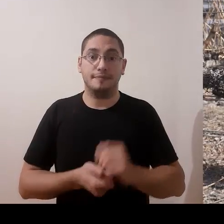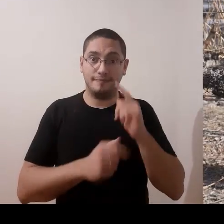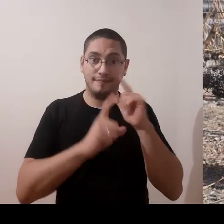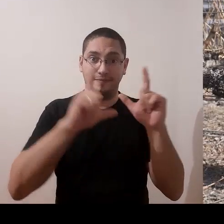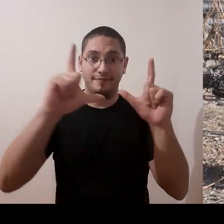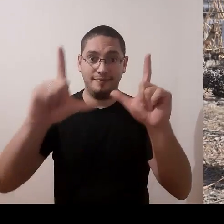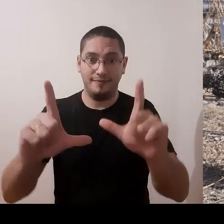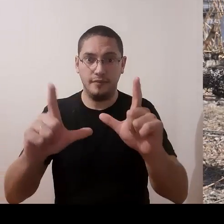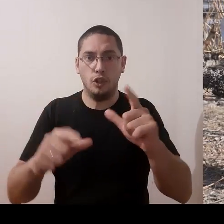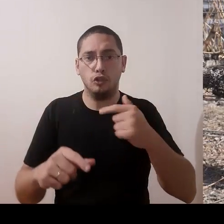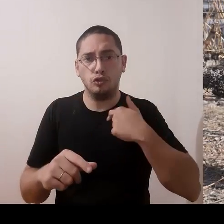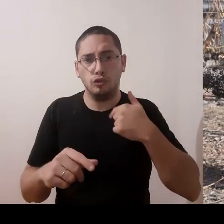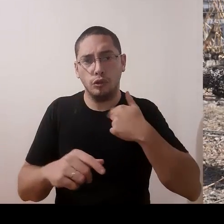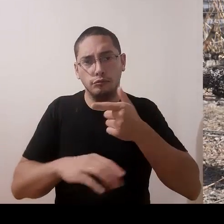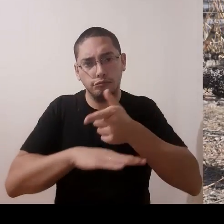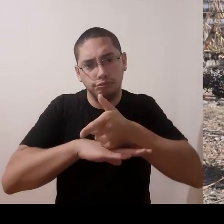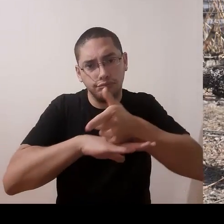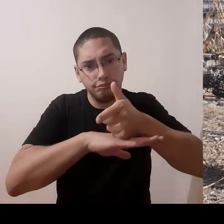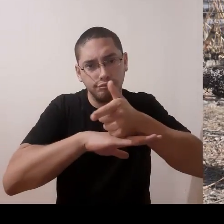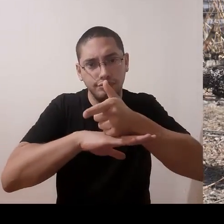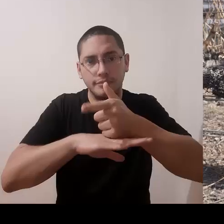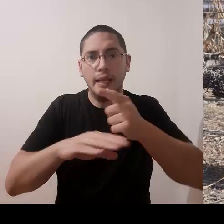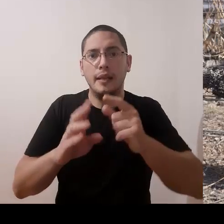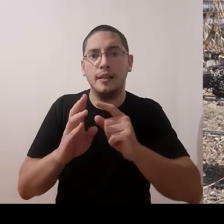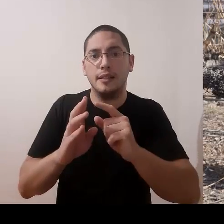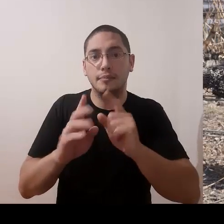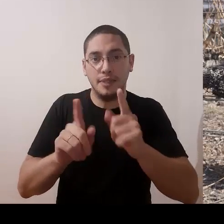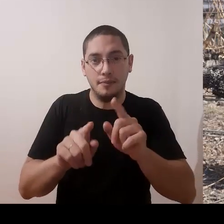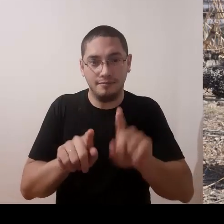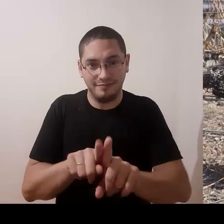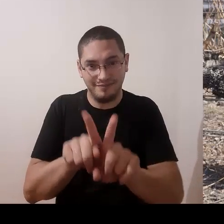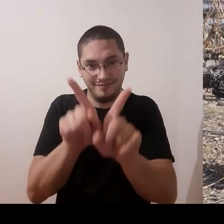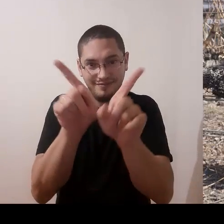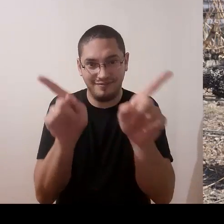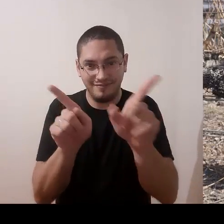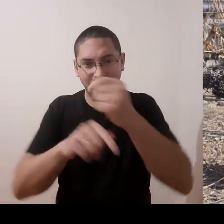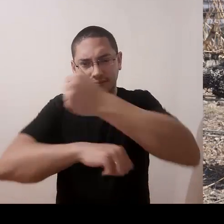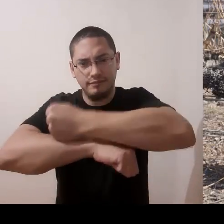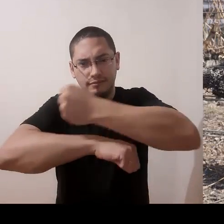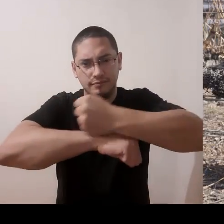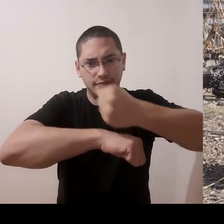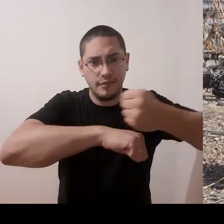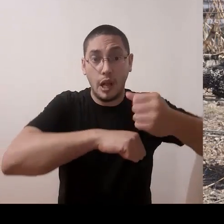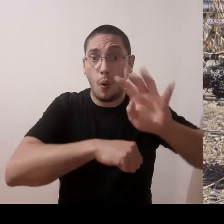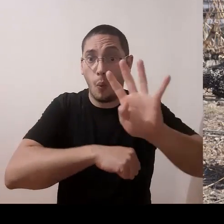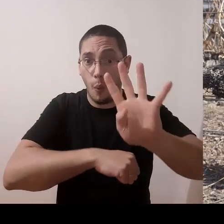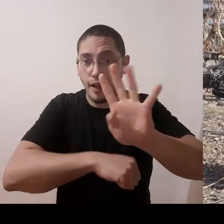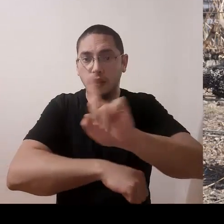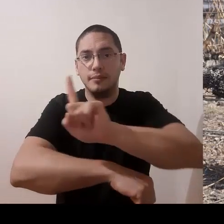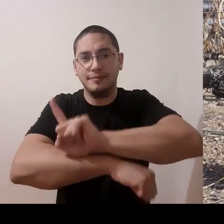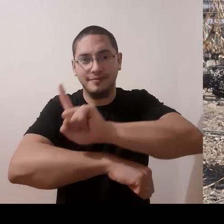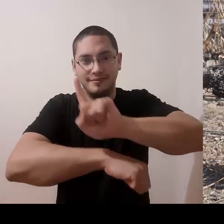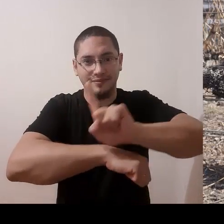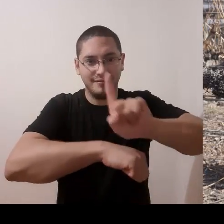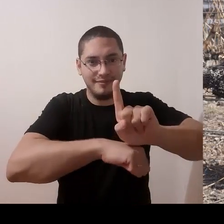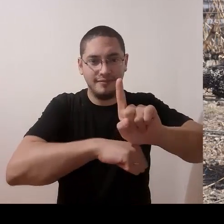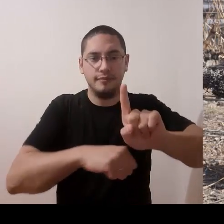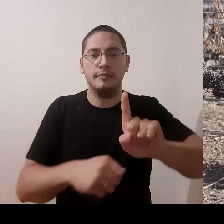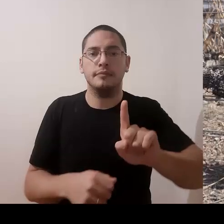Fíjense que yo estoy haciendo una toma ahí desde una planta ya podada, donde se encuentran esos uno, dos, tres, cuatro pitones.